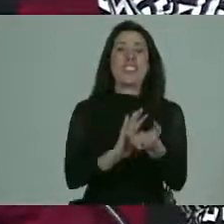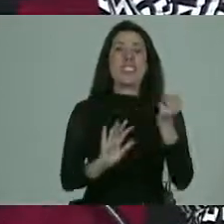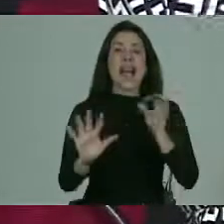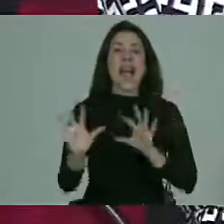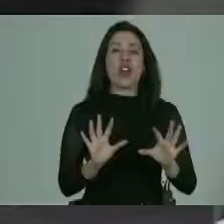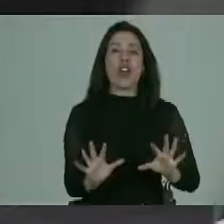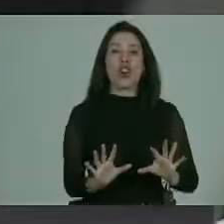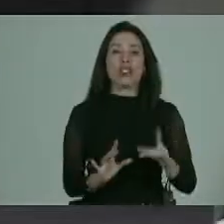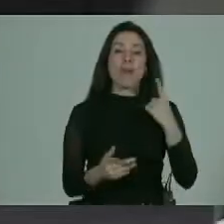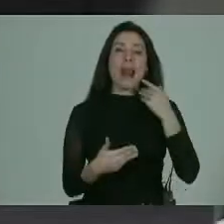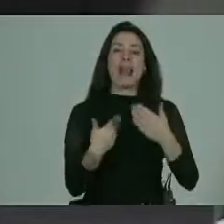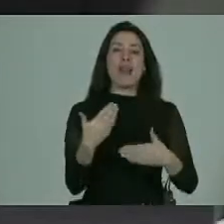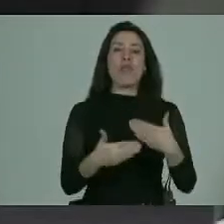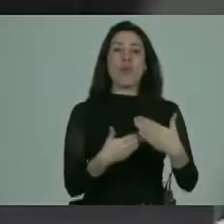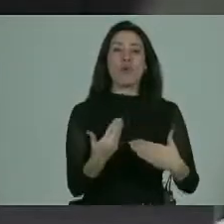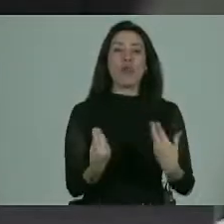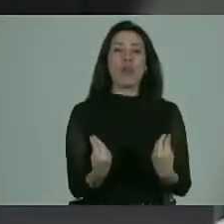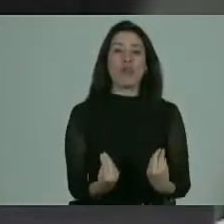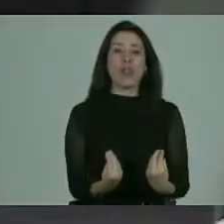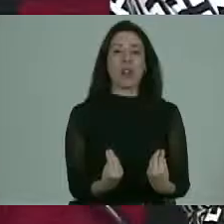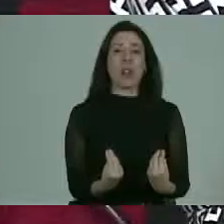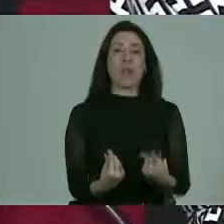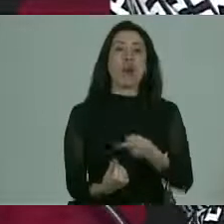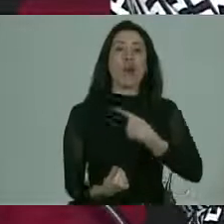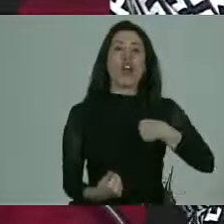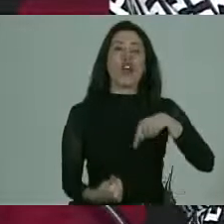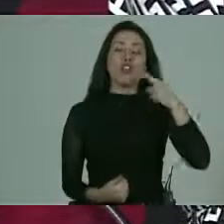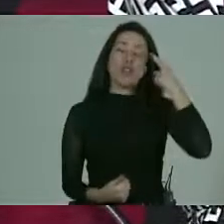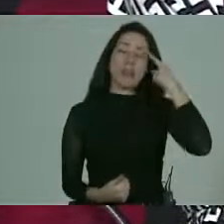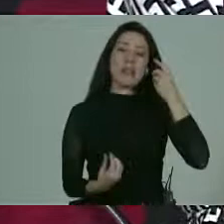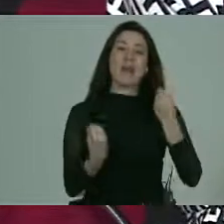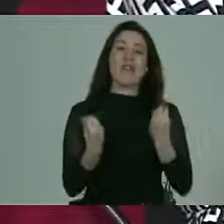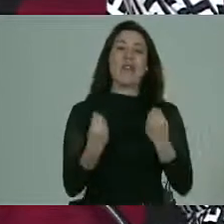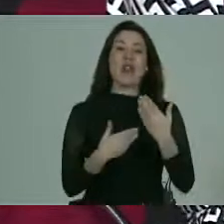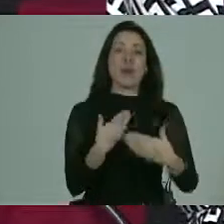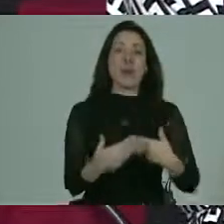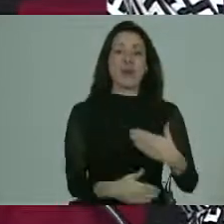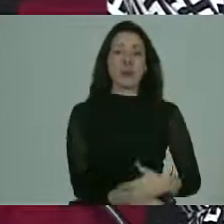que funcione según lo que nosotros esperamos que funcione